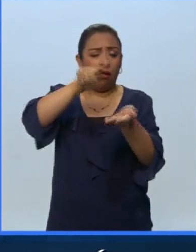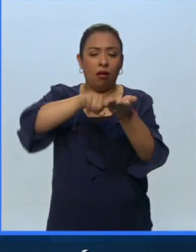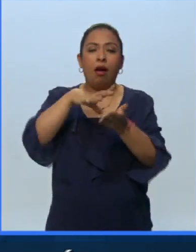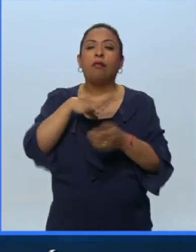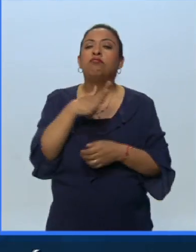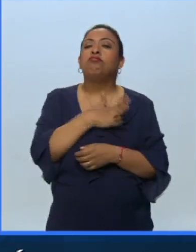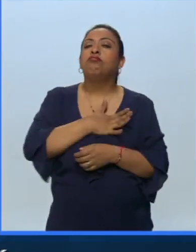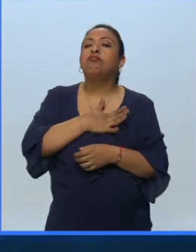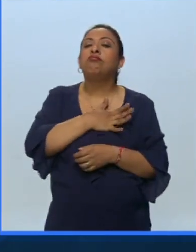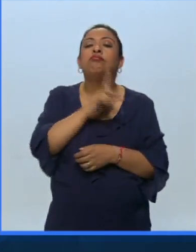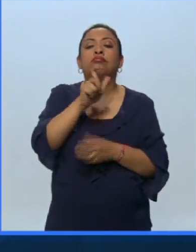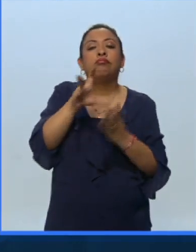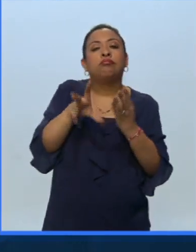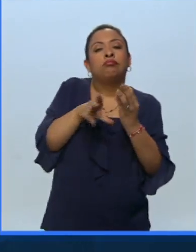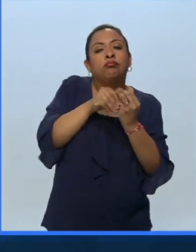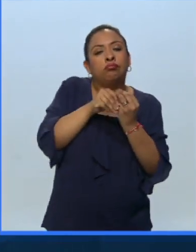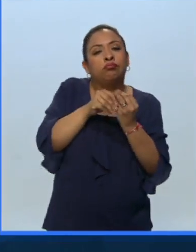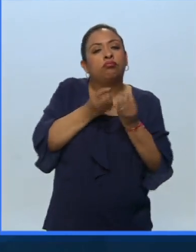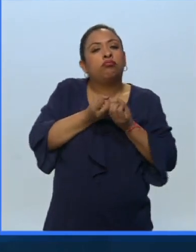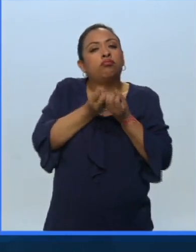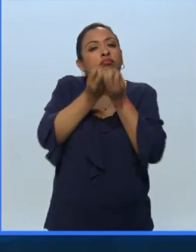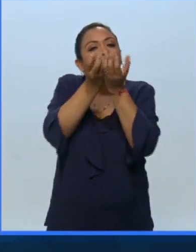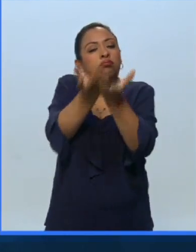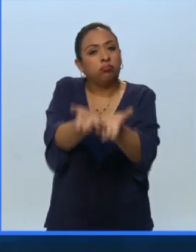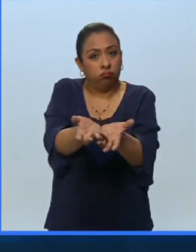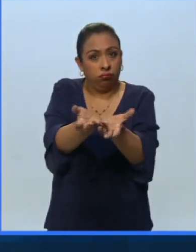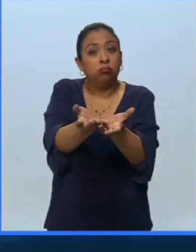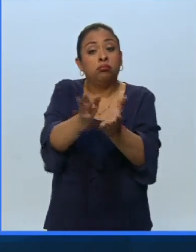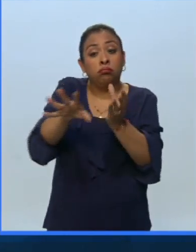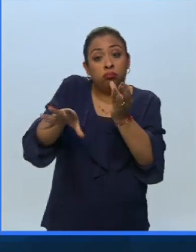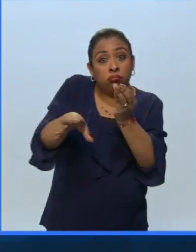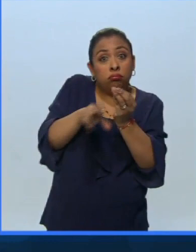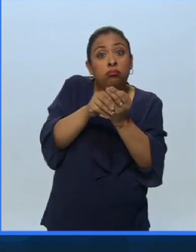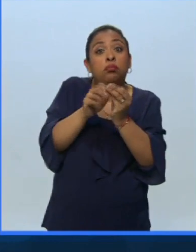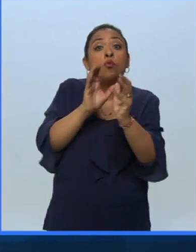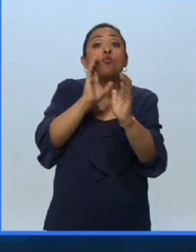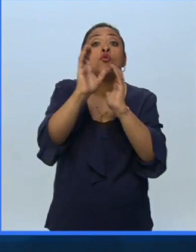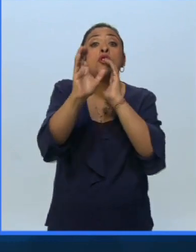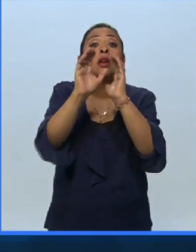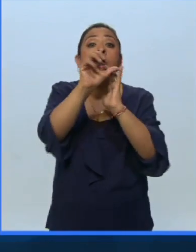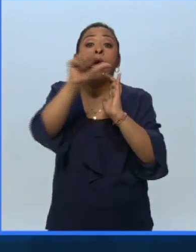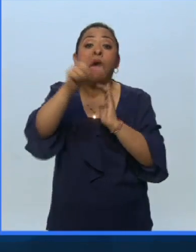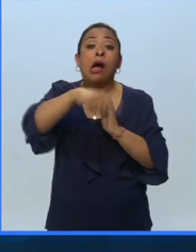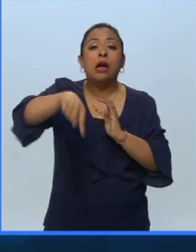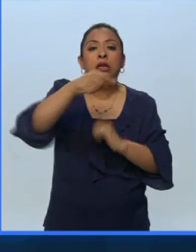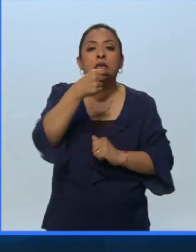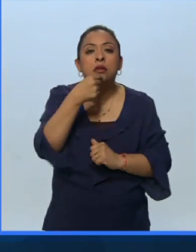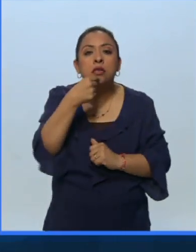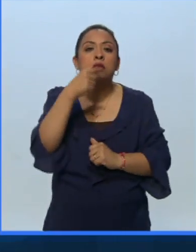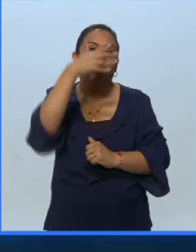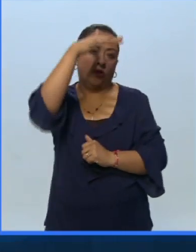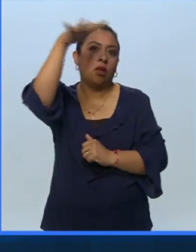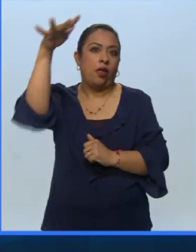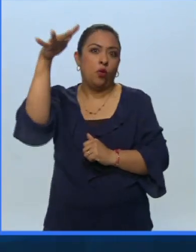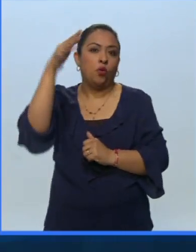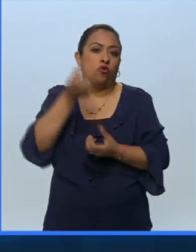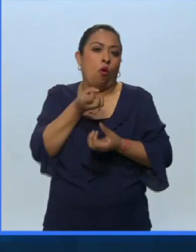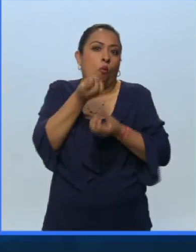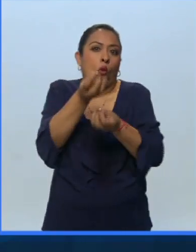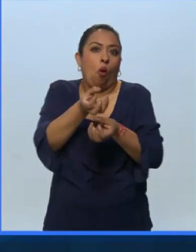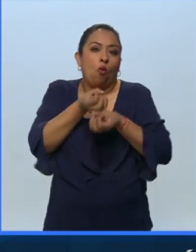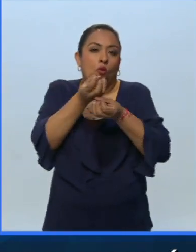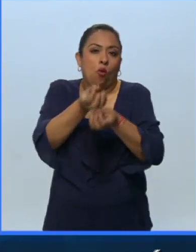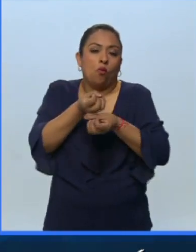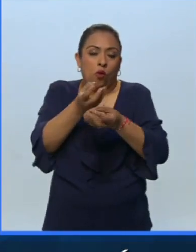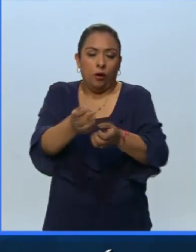placer es parte de lo que se transmite y también de lo que se transmite al infierno y al